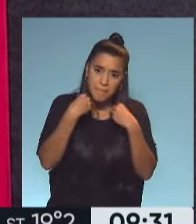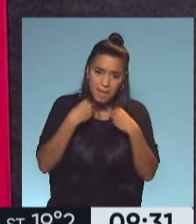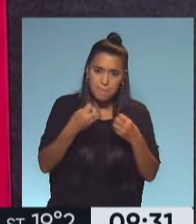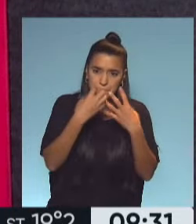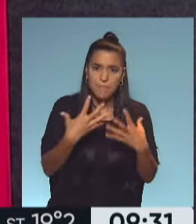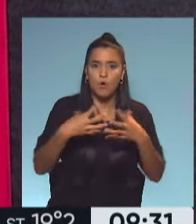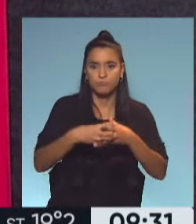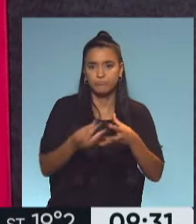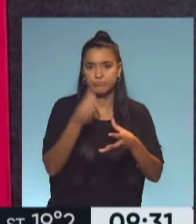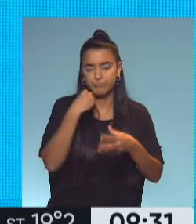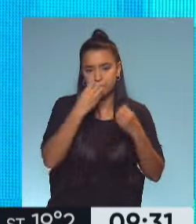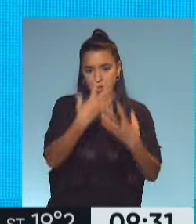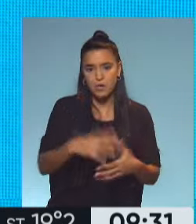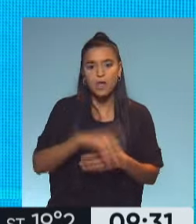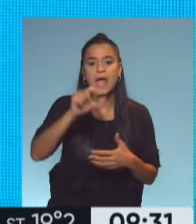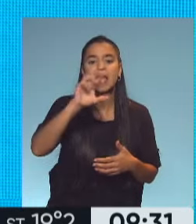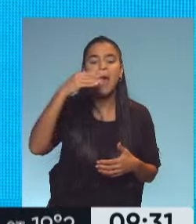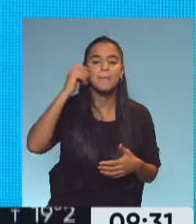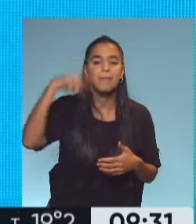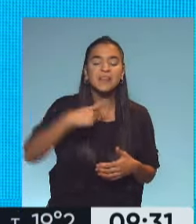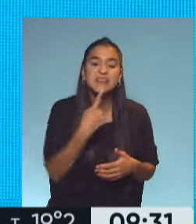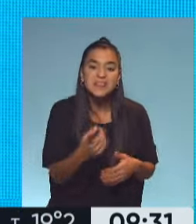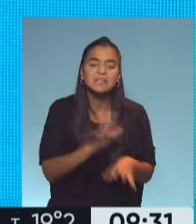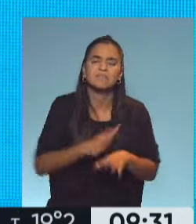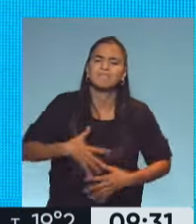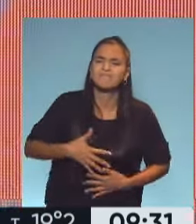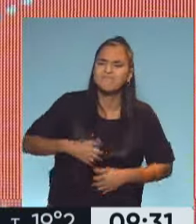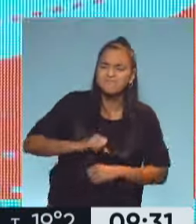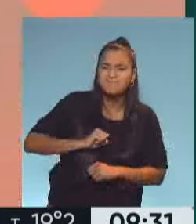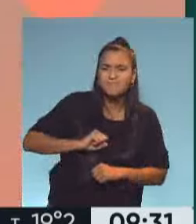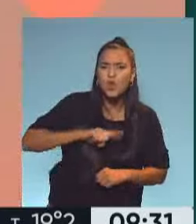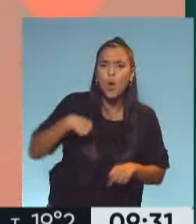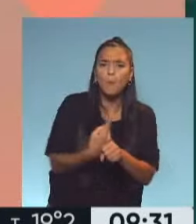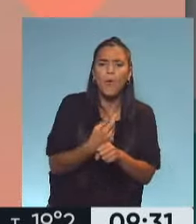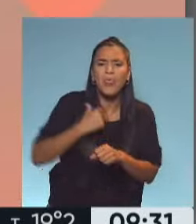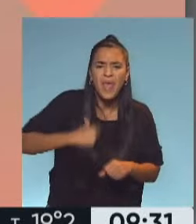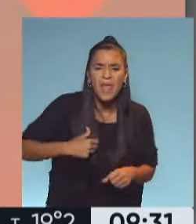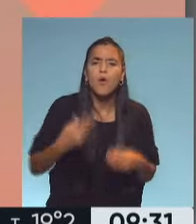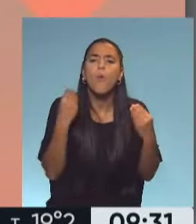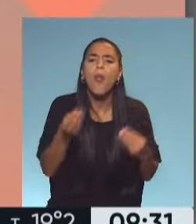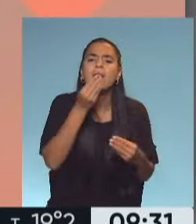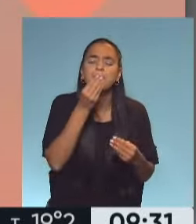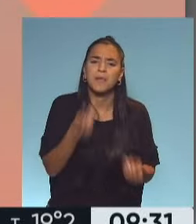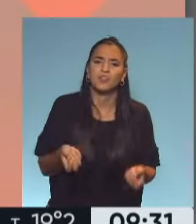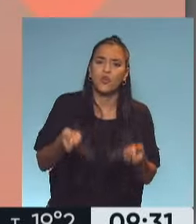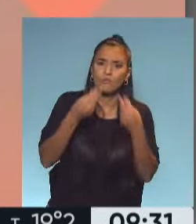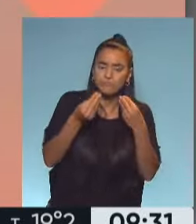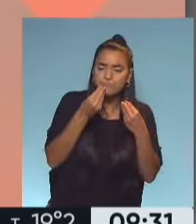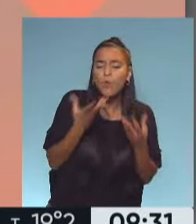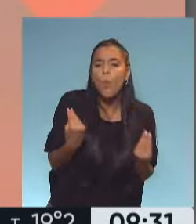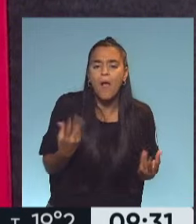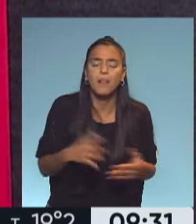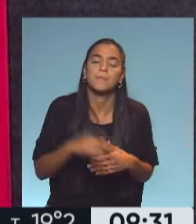con toda la pulpa. Bueno, Carmen dice, ¿en casos de constipación cuáles alimentos conviene incluir? Bien, acá es súper